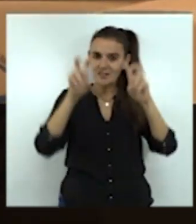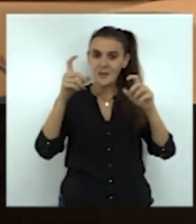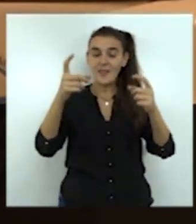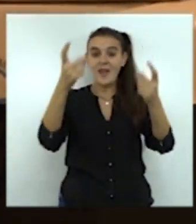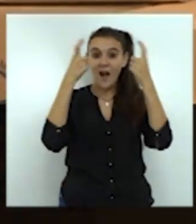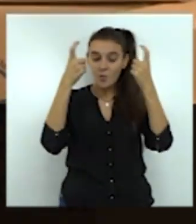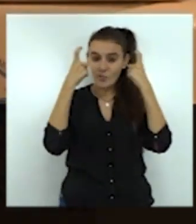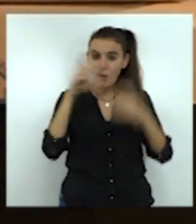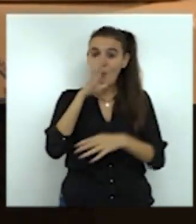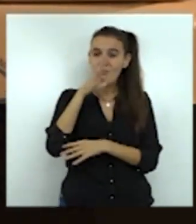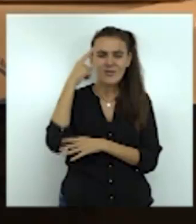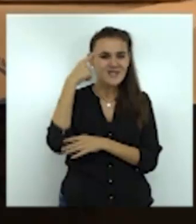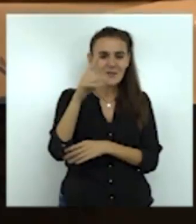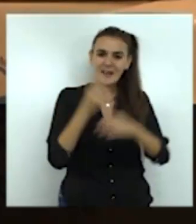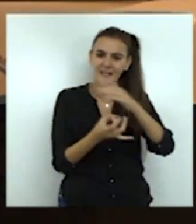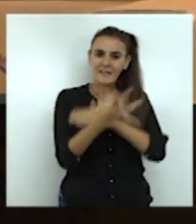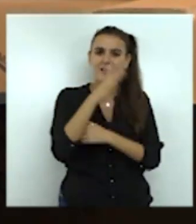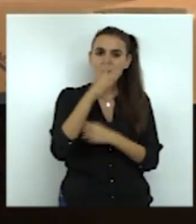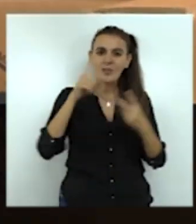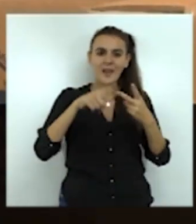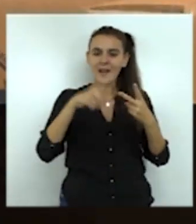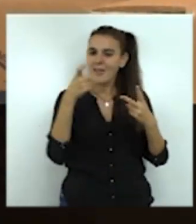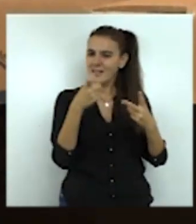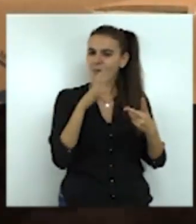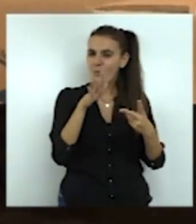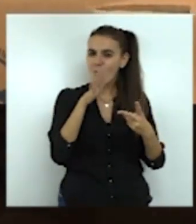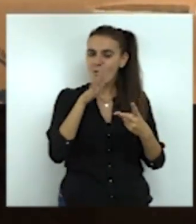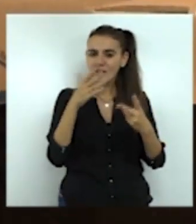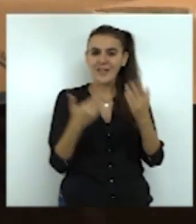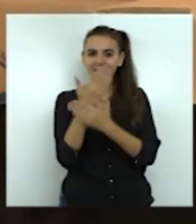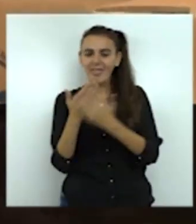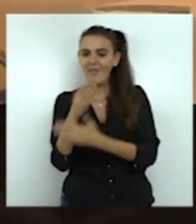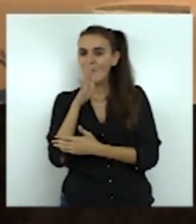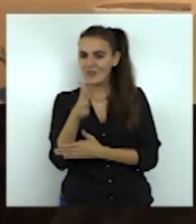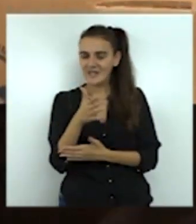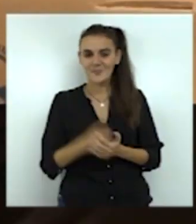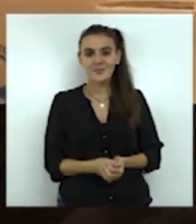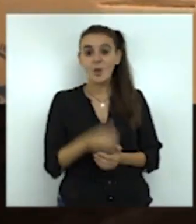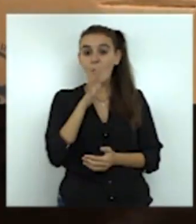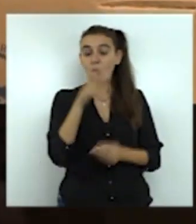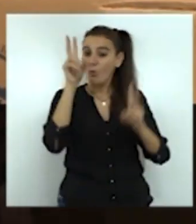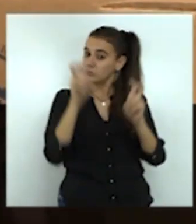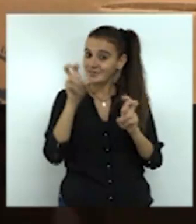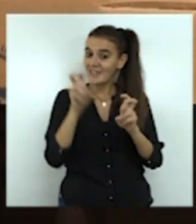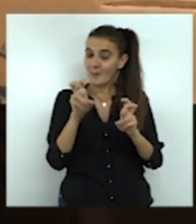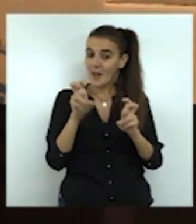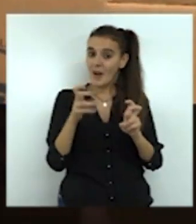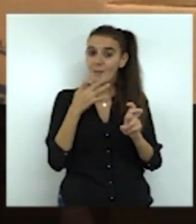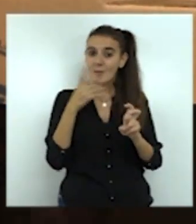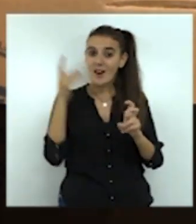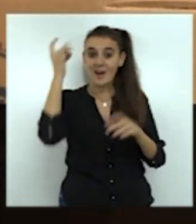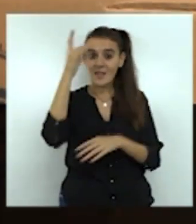por qué se creó, por qué es necesario hacer este tipo de días. Entonces, es un poco también tenemos la idea de unirlo